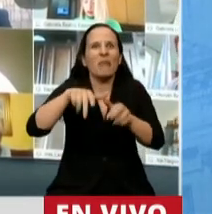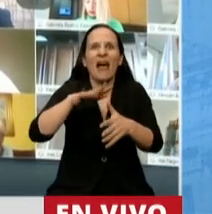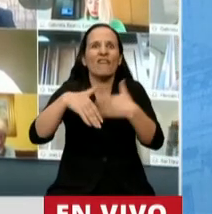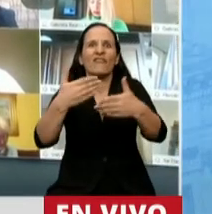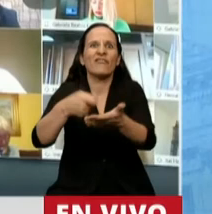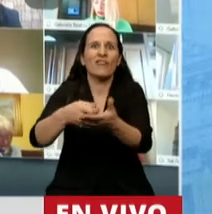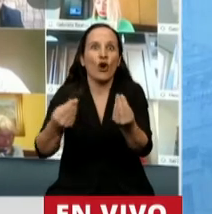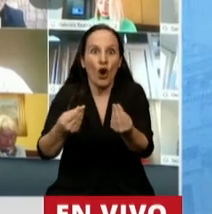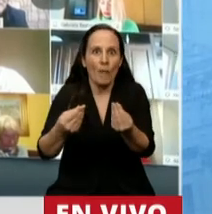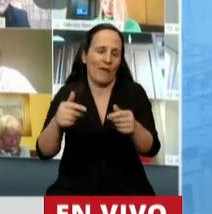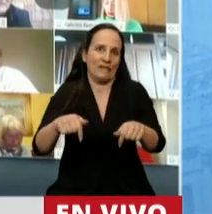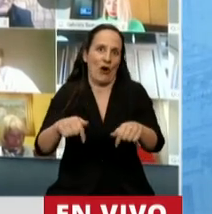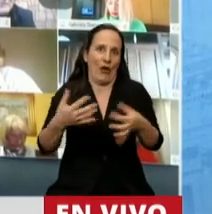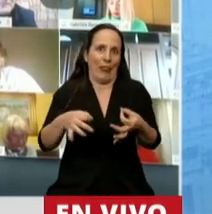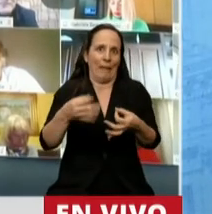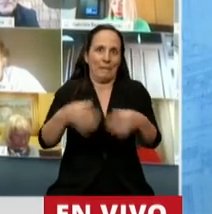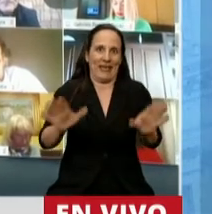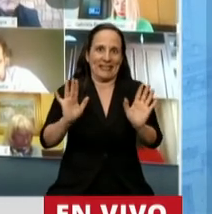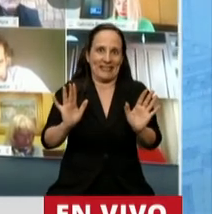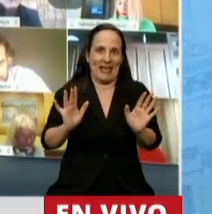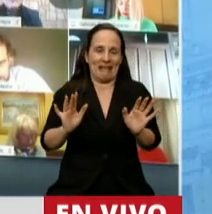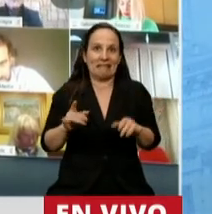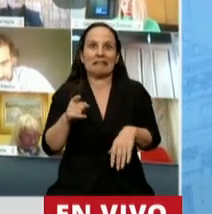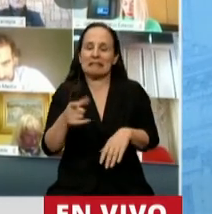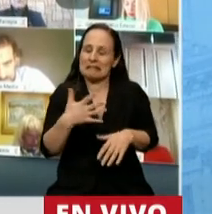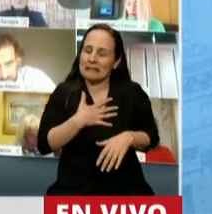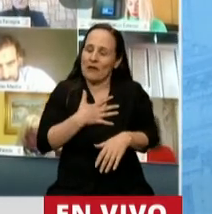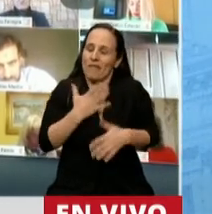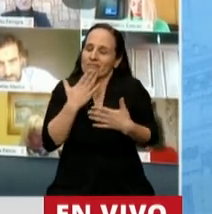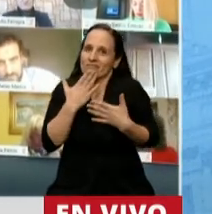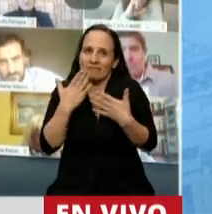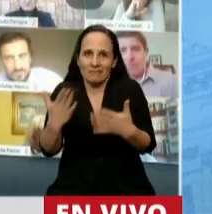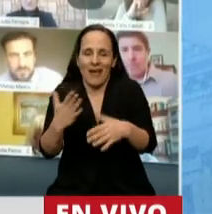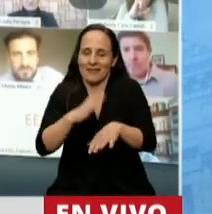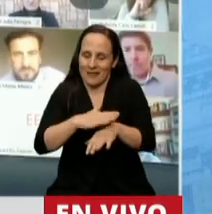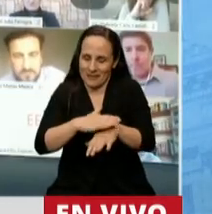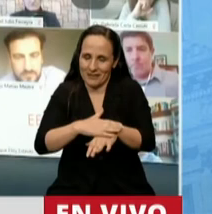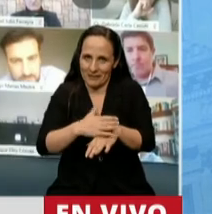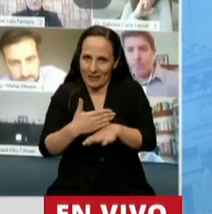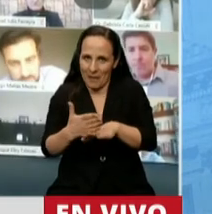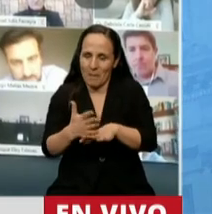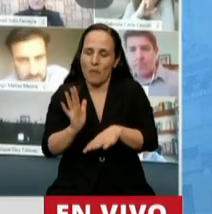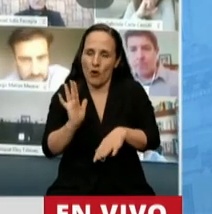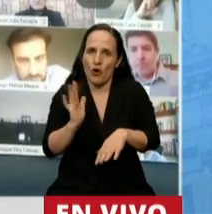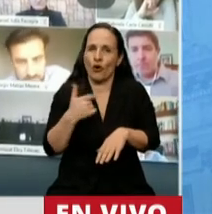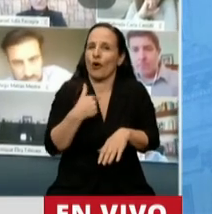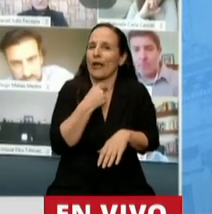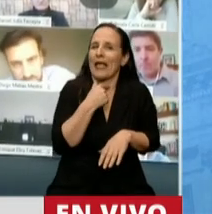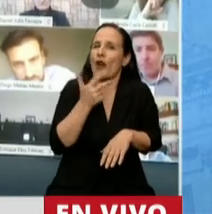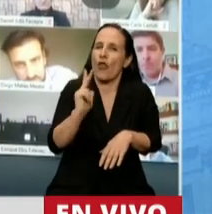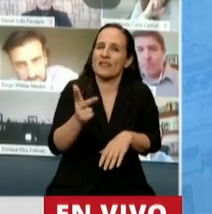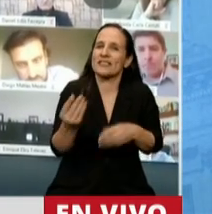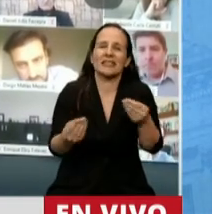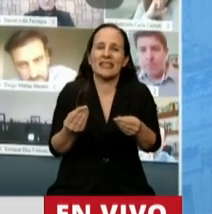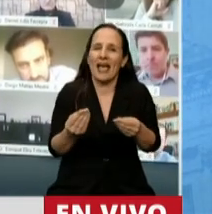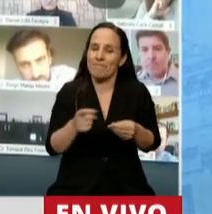Y también, y lo último, y cierro, señor presidente, y le agradezco el tiempo, quiero decir que ponemos en el